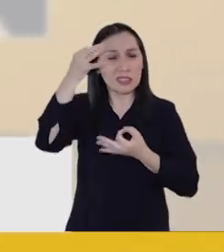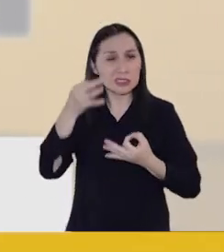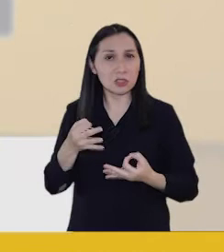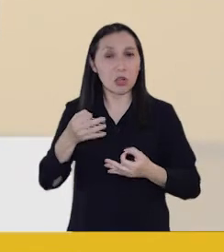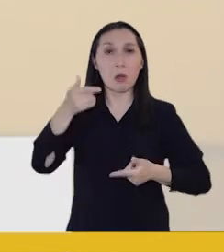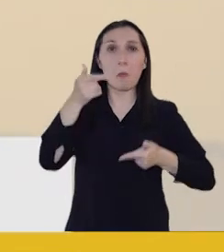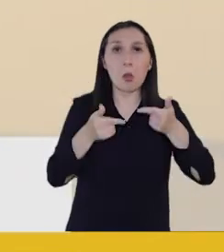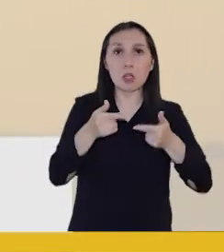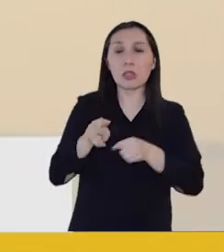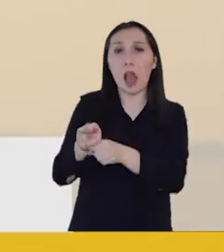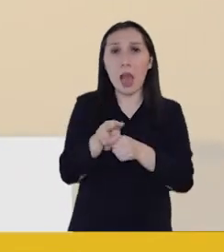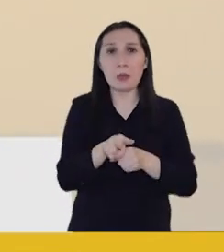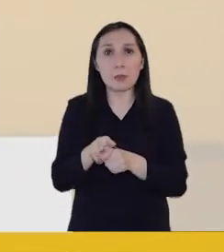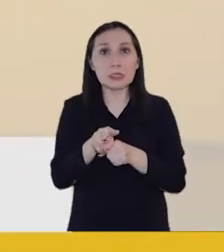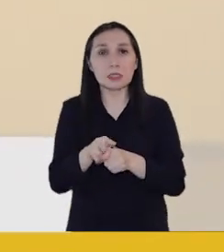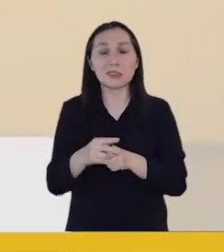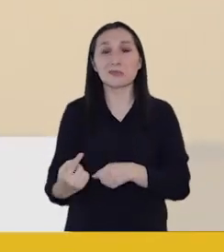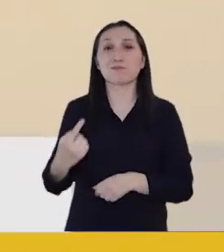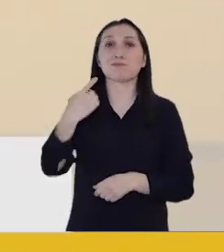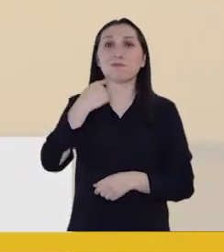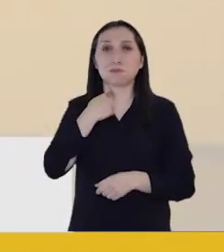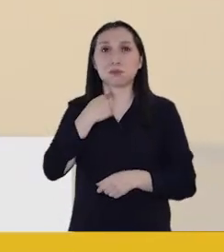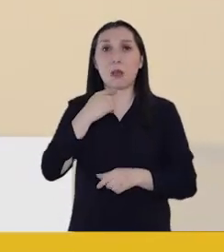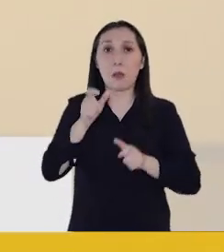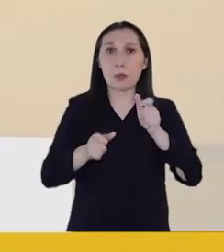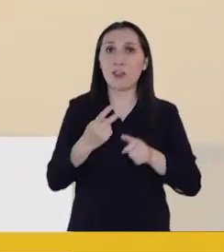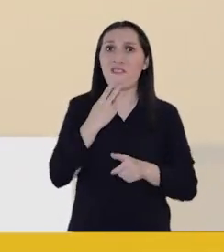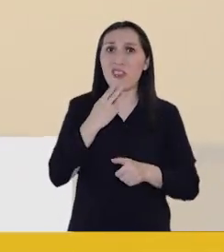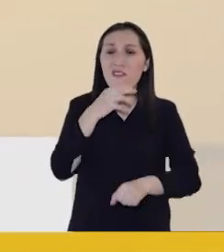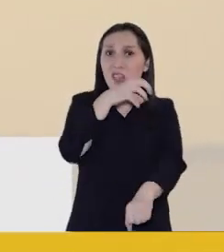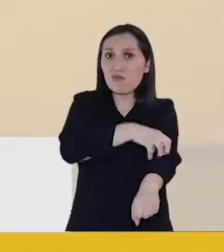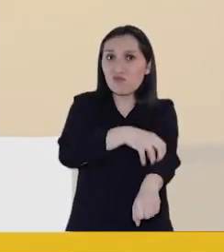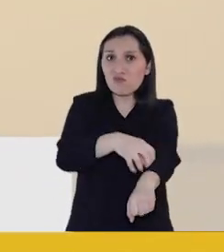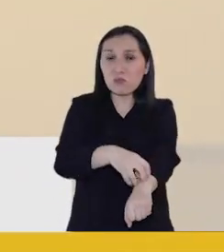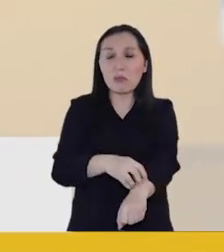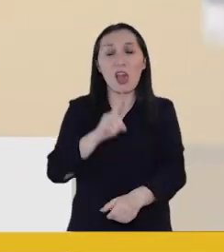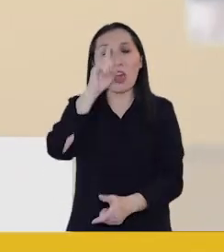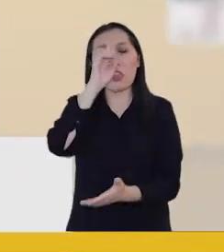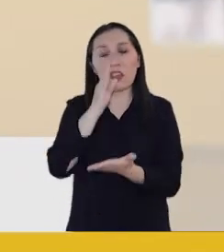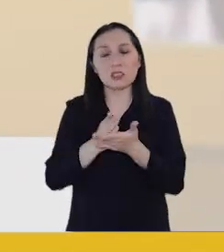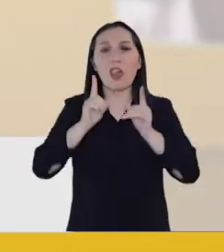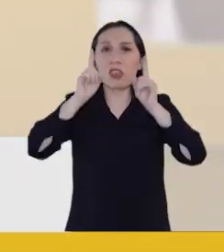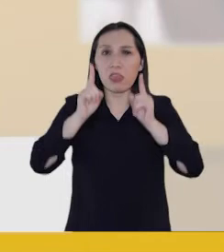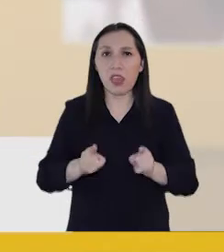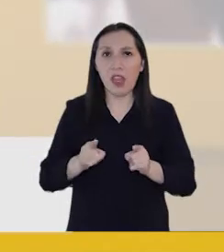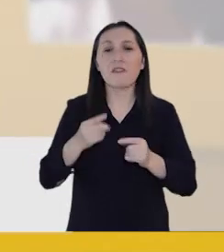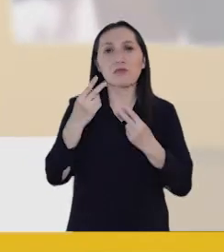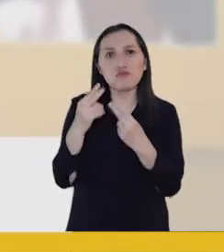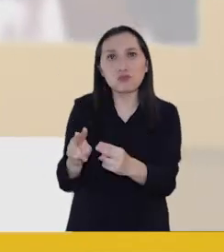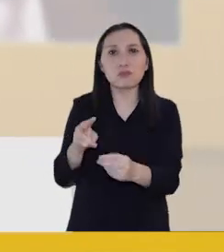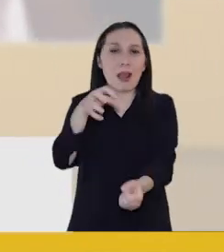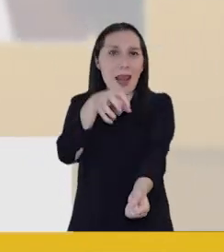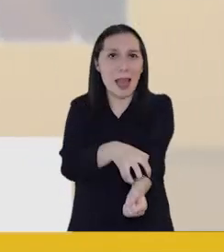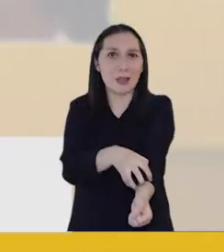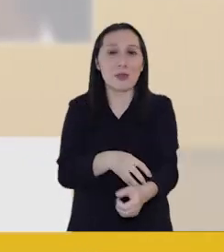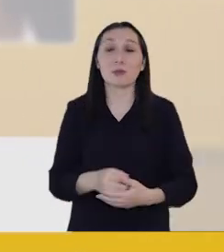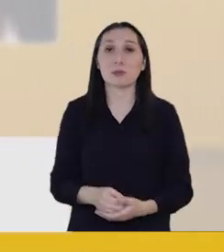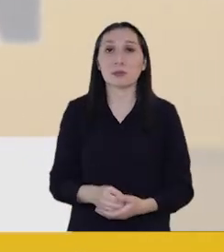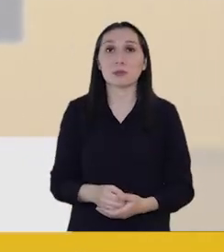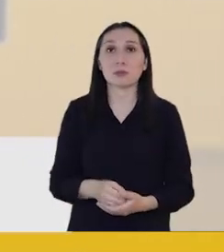decisiones políticas y administrativas afectan a los que vivimos en regiones, las decisiones se deben tomar en regiones.